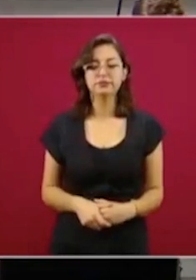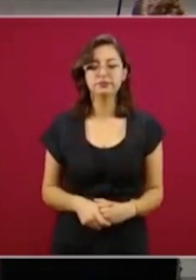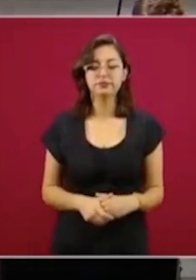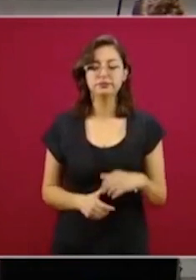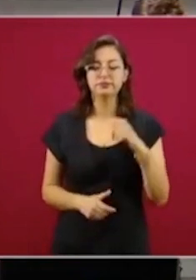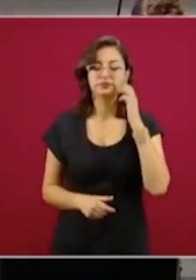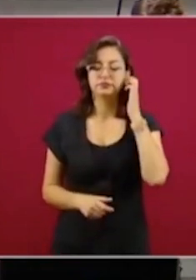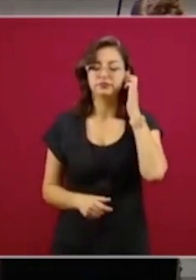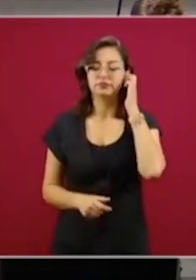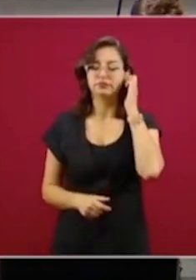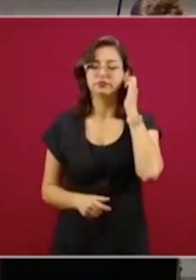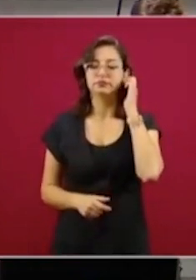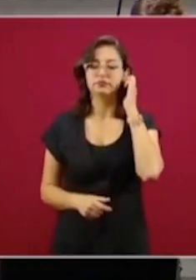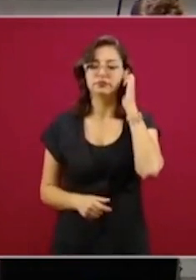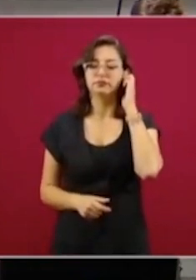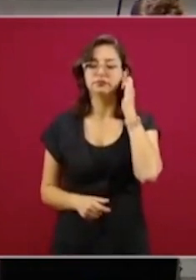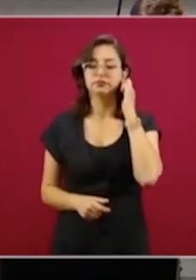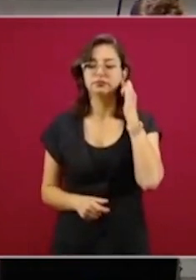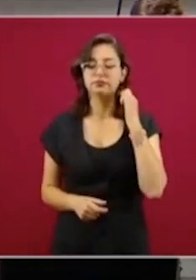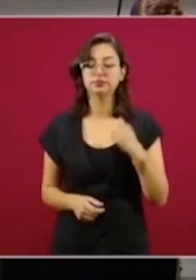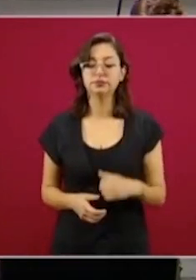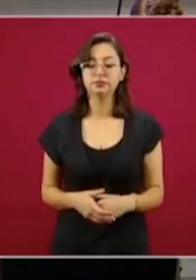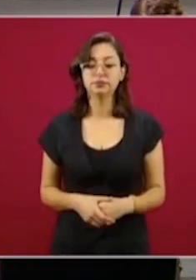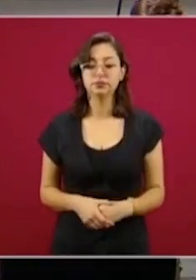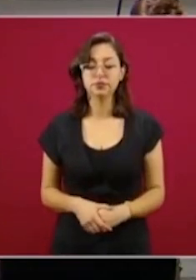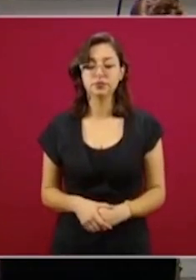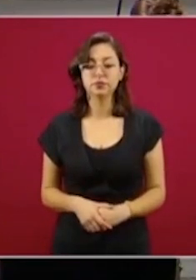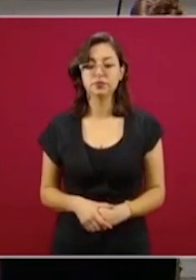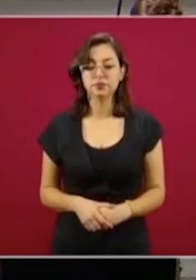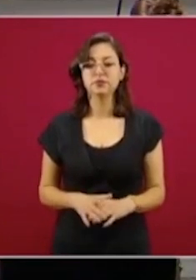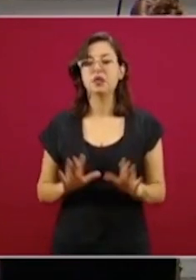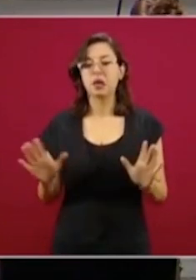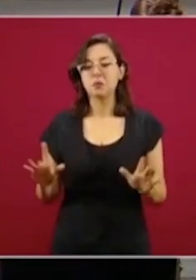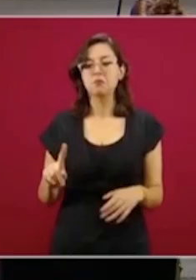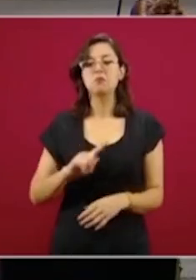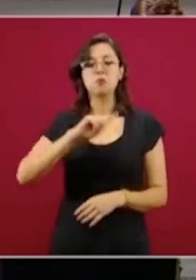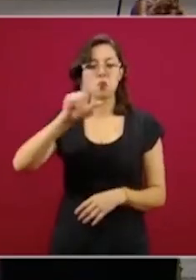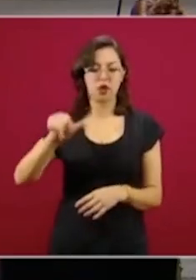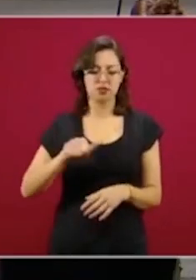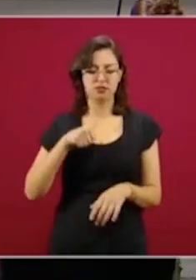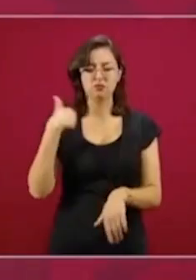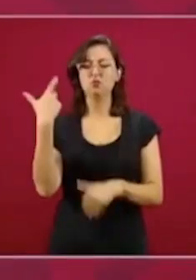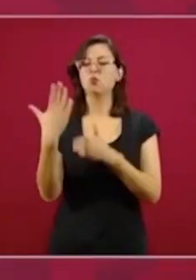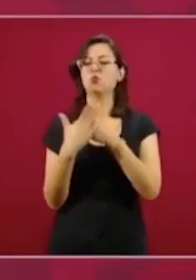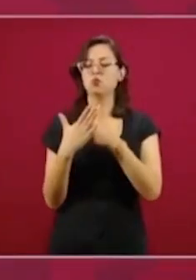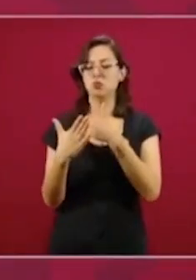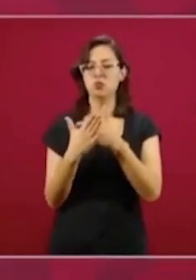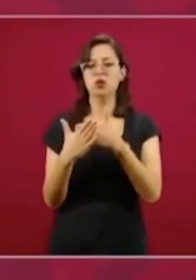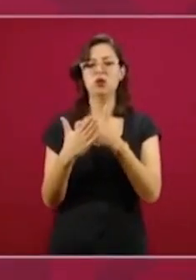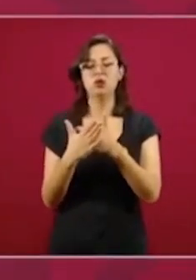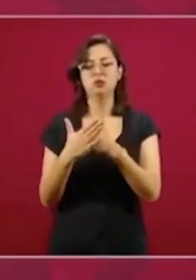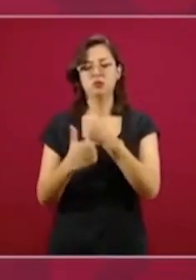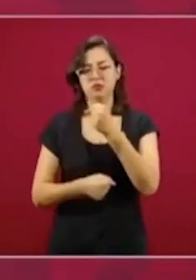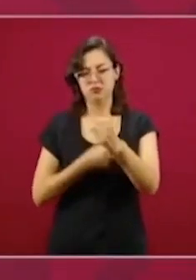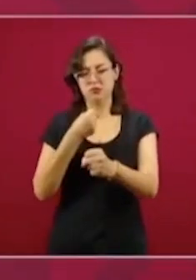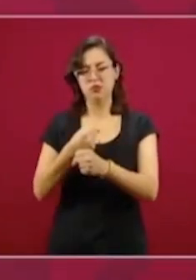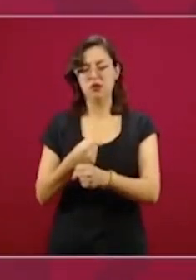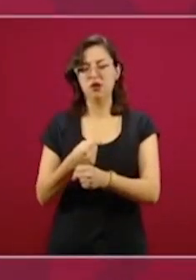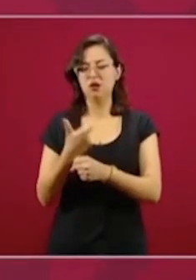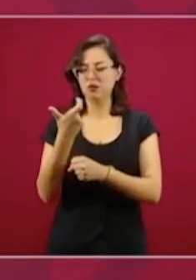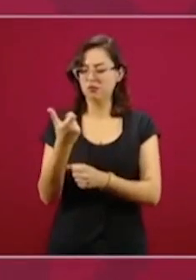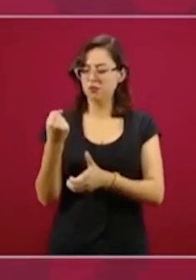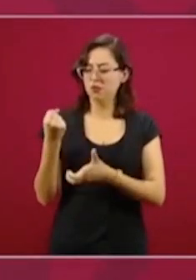Ya después, ya vemos en la próxima entrega,